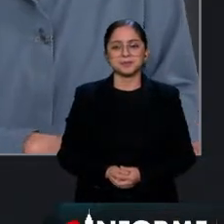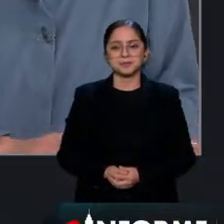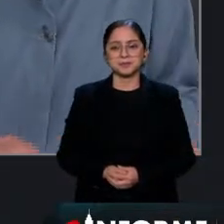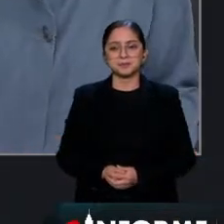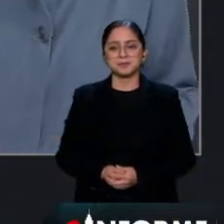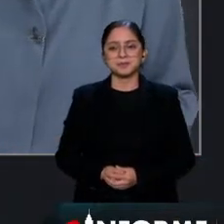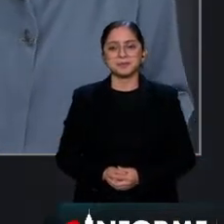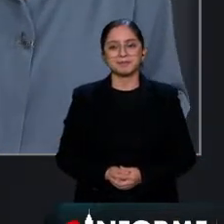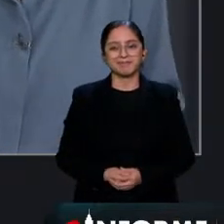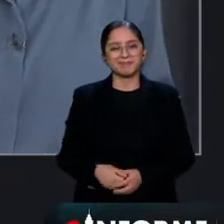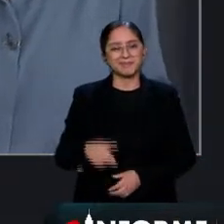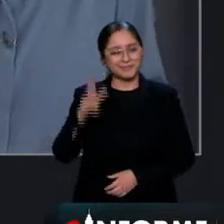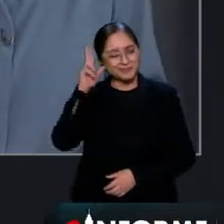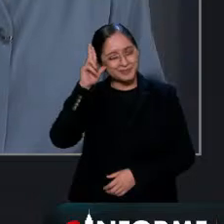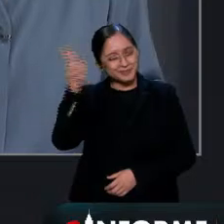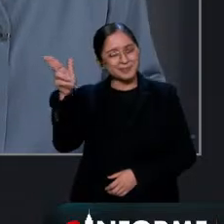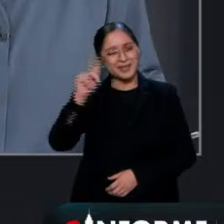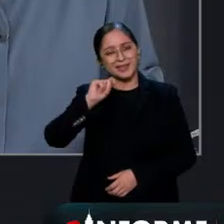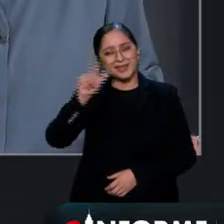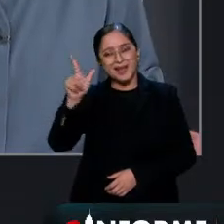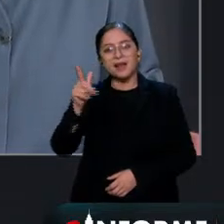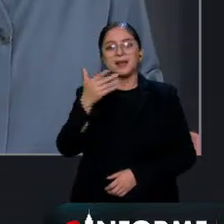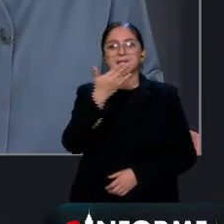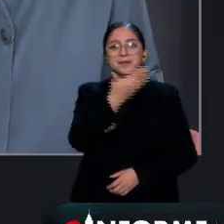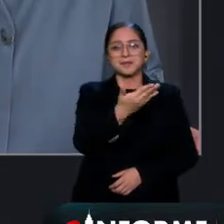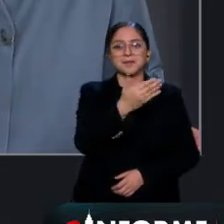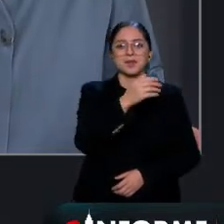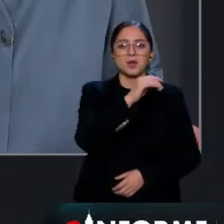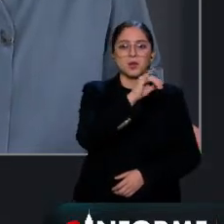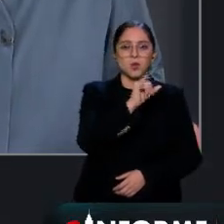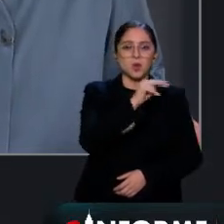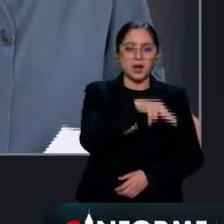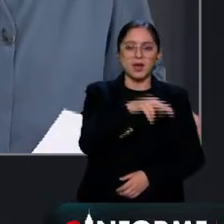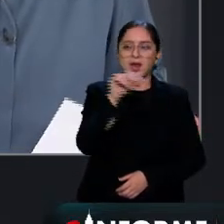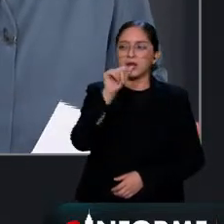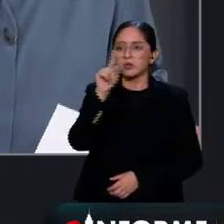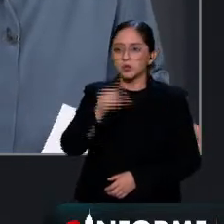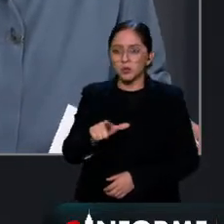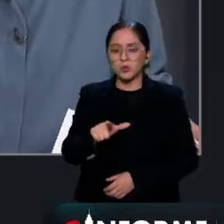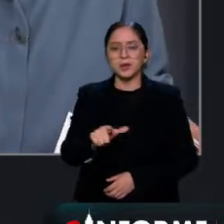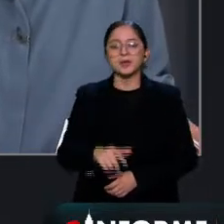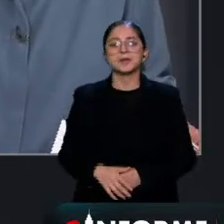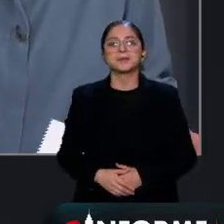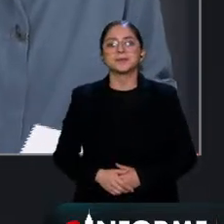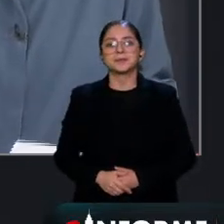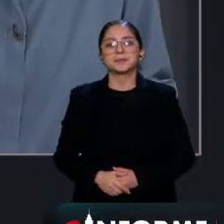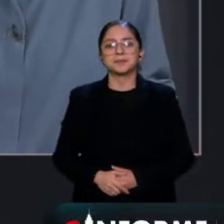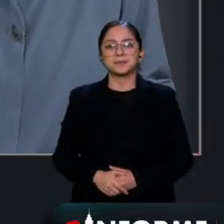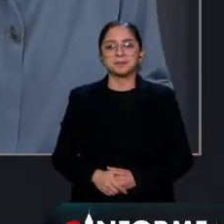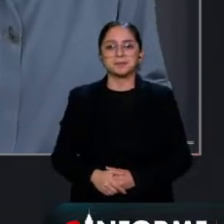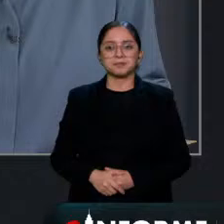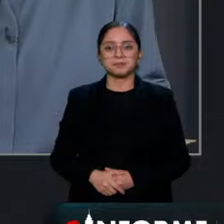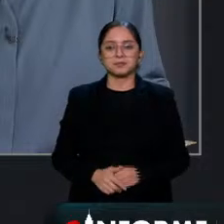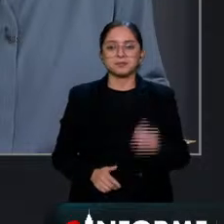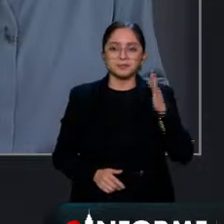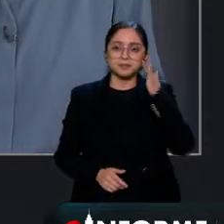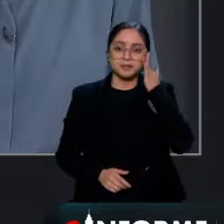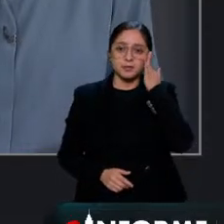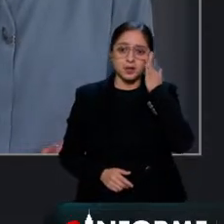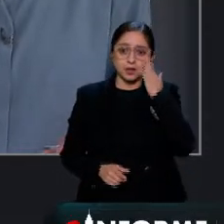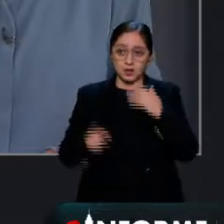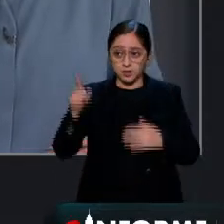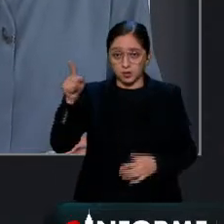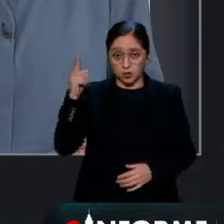Hola, ¿qué tal? ¿Cómo estás? Juan, azul. Buenas noches. Buenas noches, aquí viendo lo que se está diciendo en estos